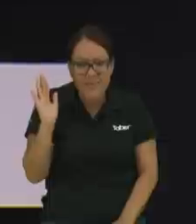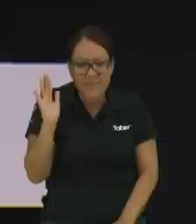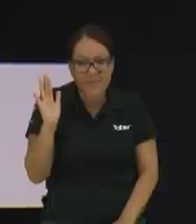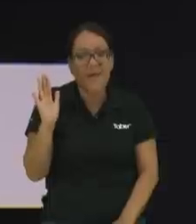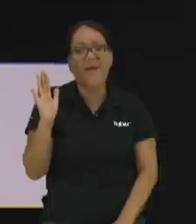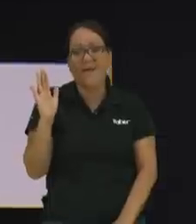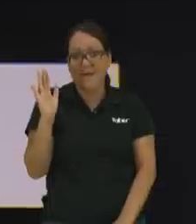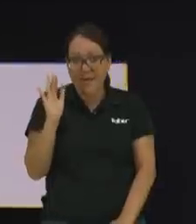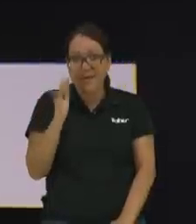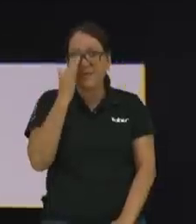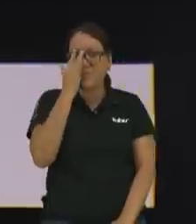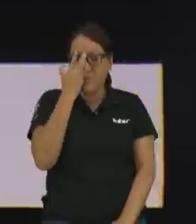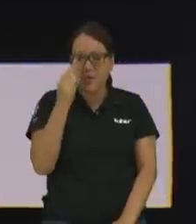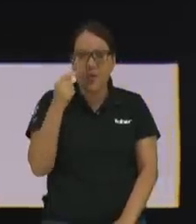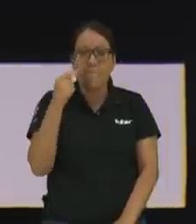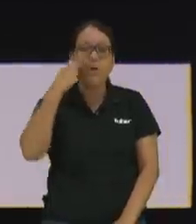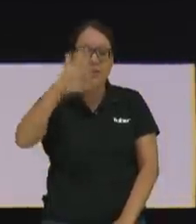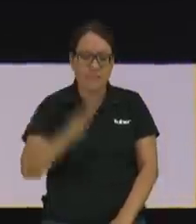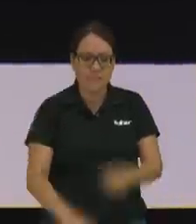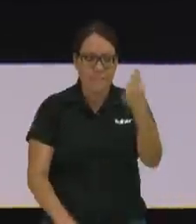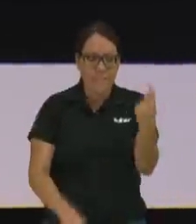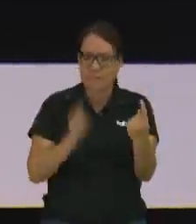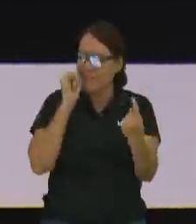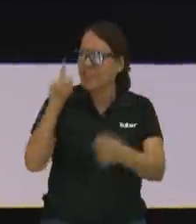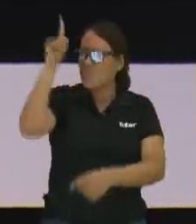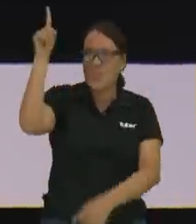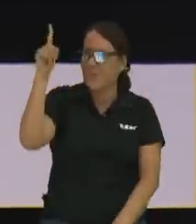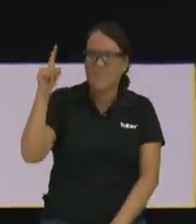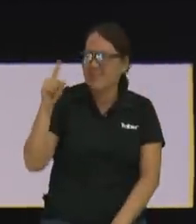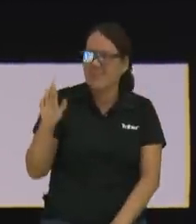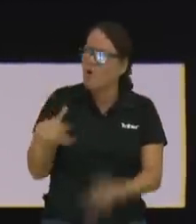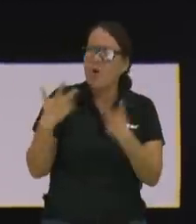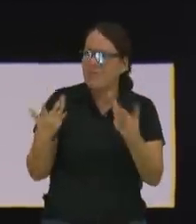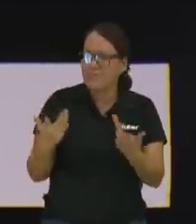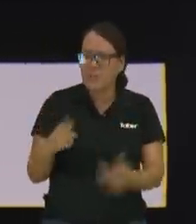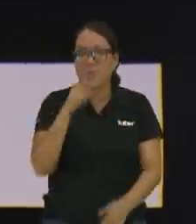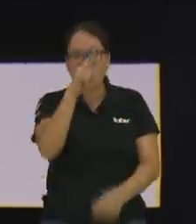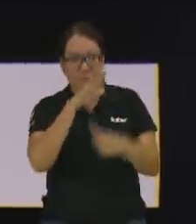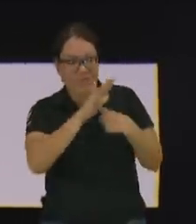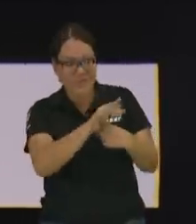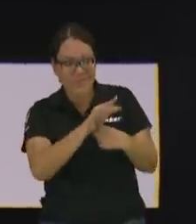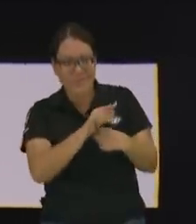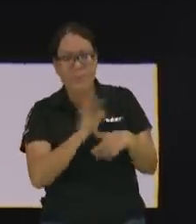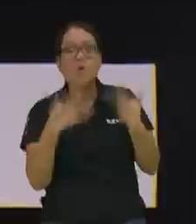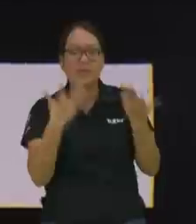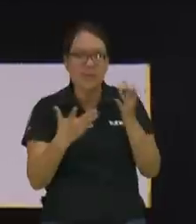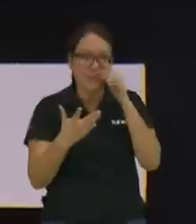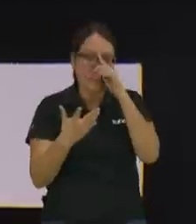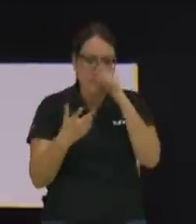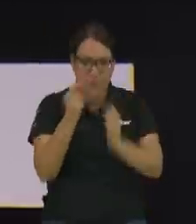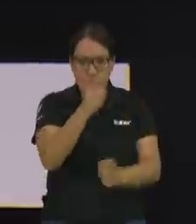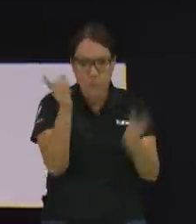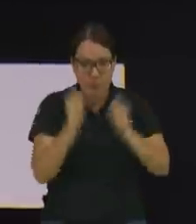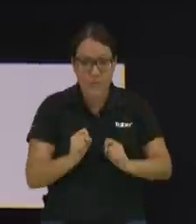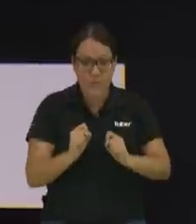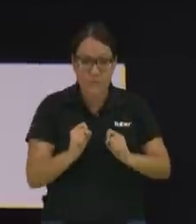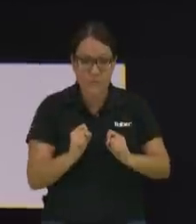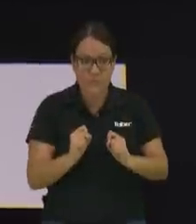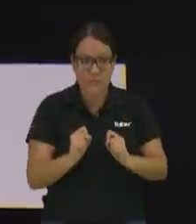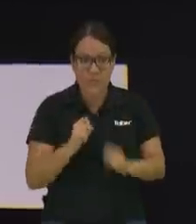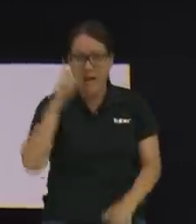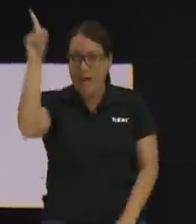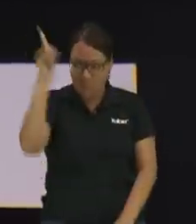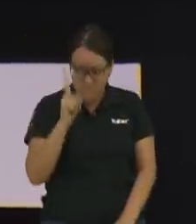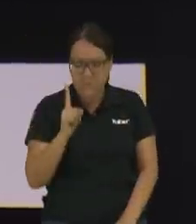¿Puedes probarle a una persona que te diga que Jesús no es Dios, por qué Jesús sí es Dios y por qué se encarnó y por qué caminó con la unión hipostática de Cristo que habitó entre